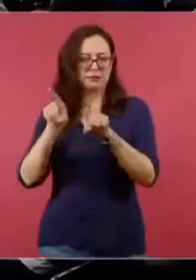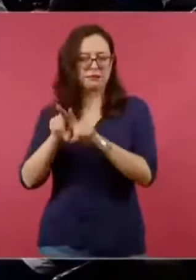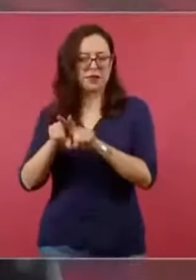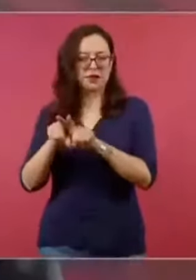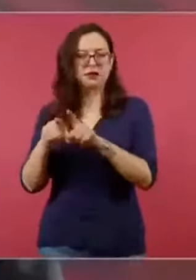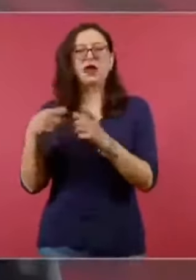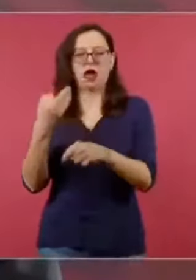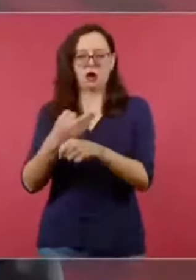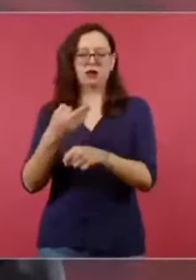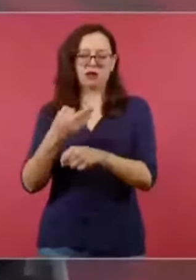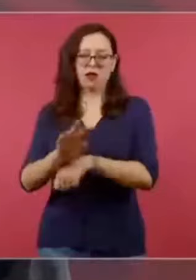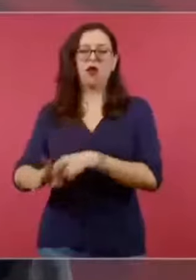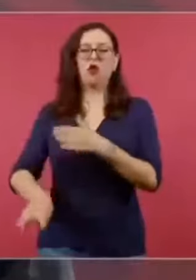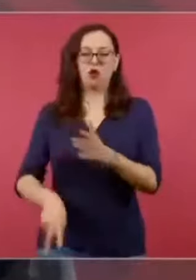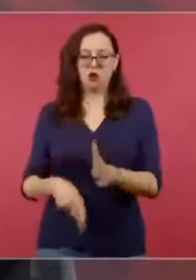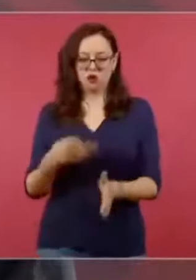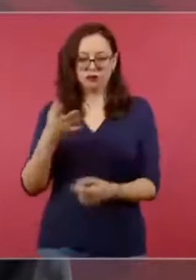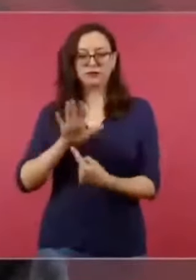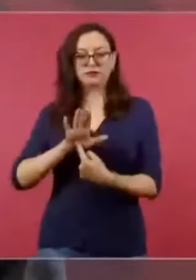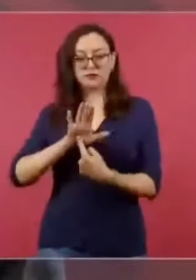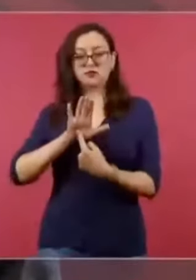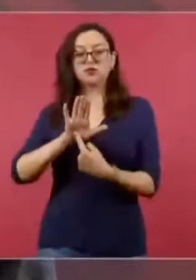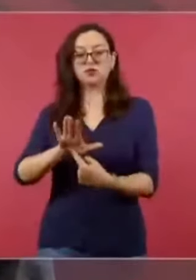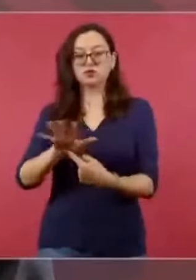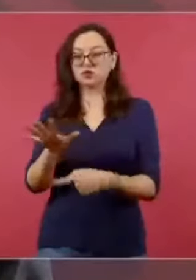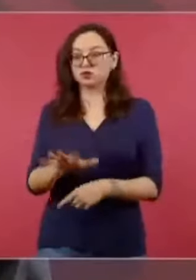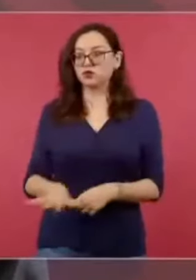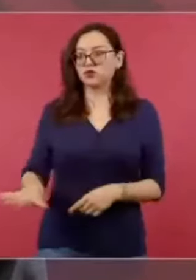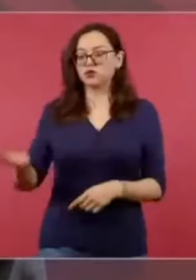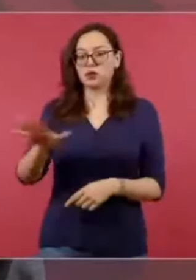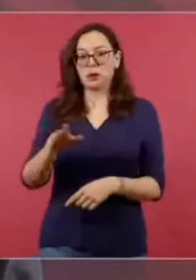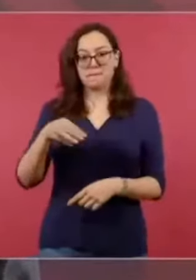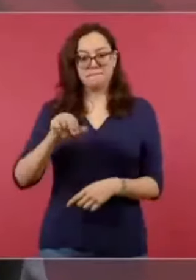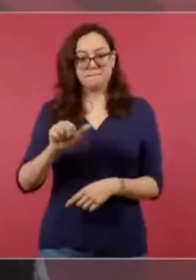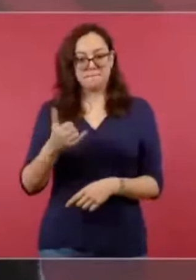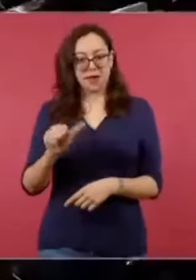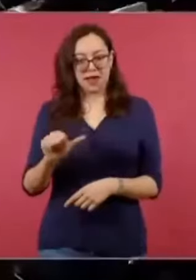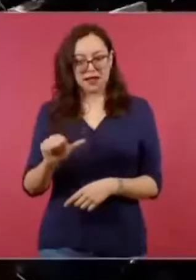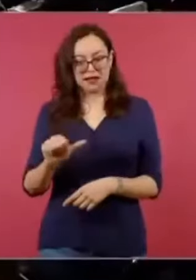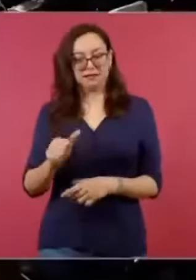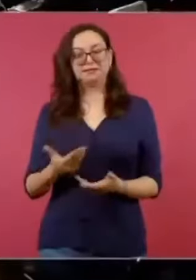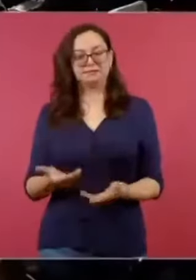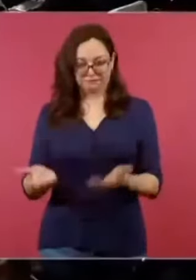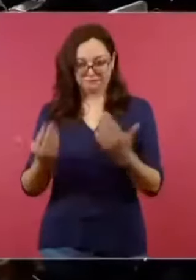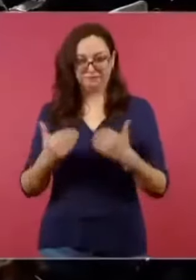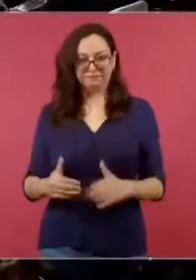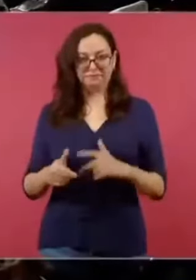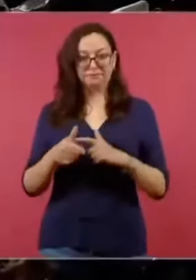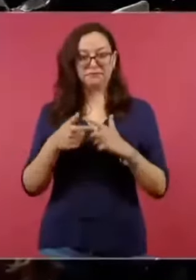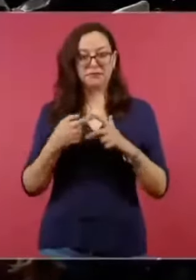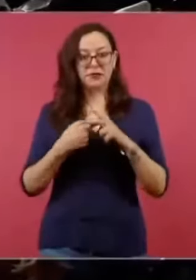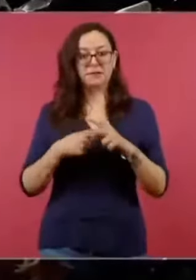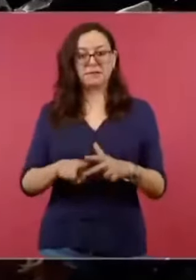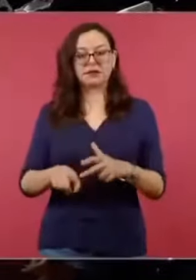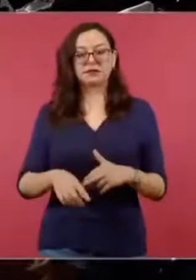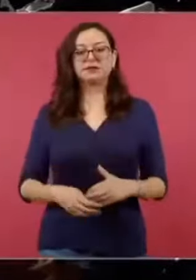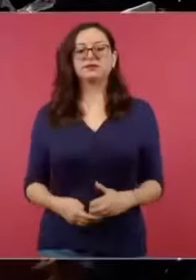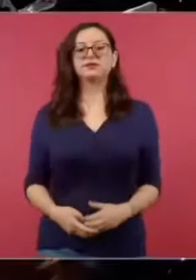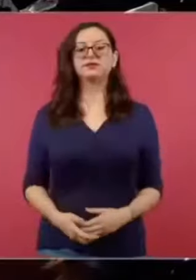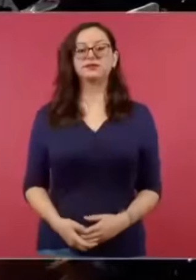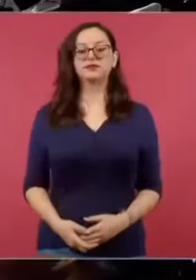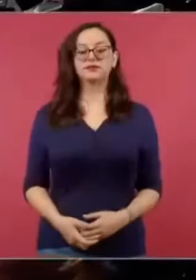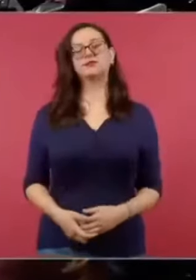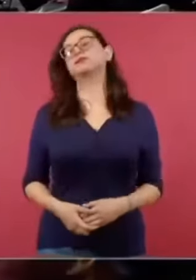y vamos a retomar eso, que es muy importante. Adelante. Muchas gracias,